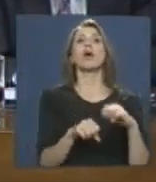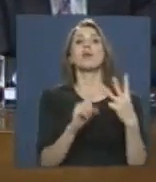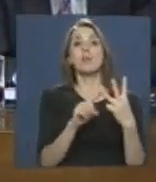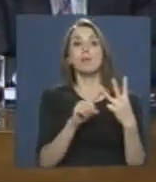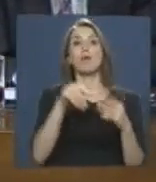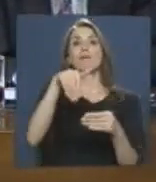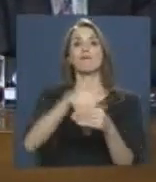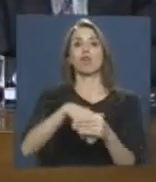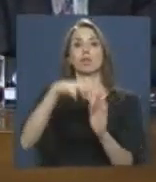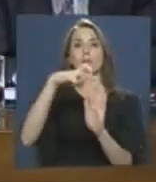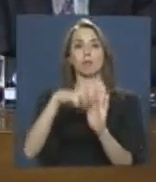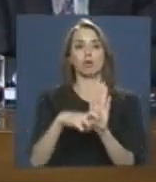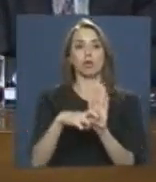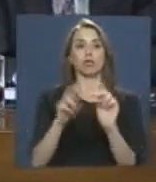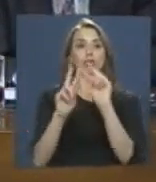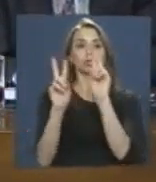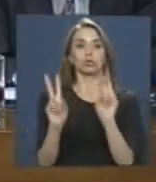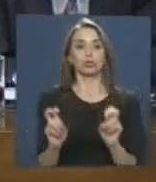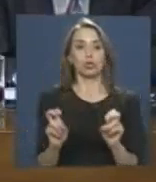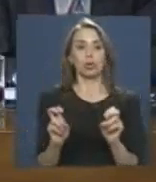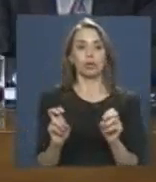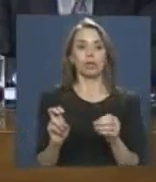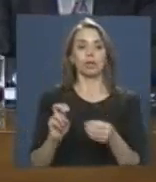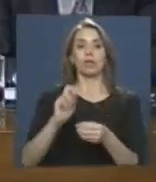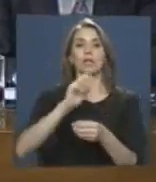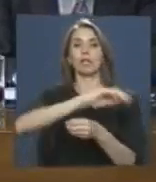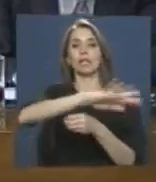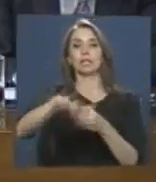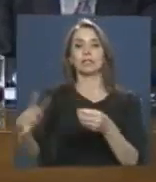votará el proyecto que guarda relación con Isla de Paz.